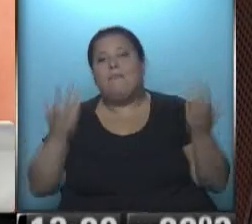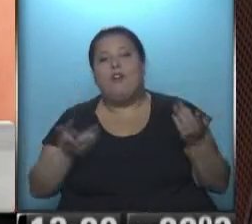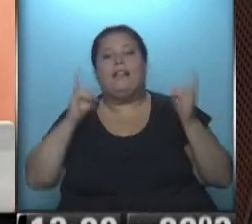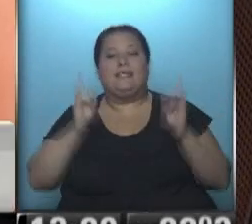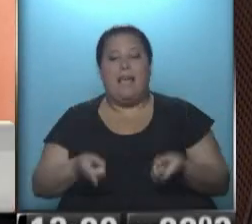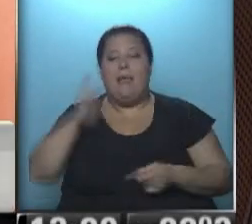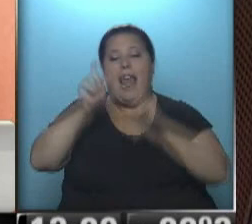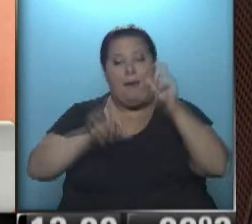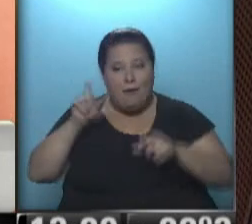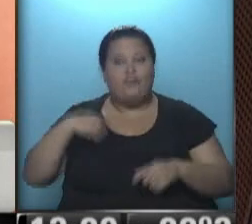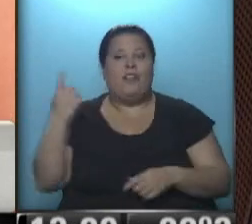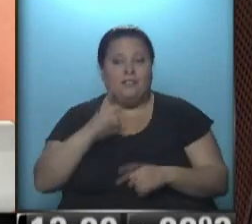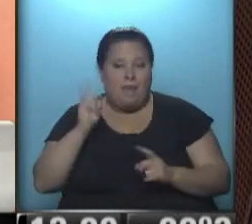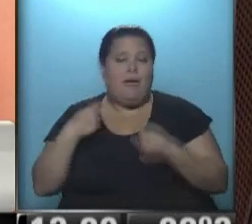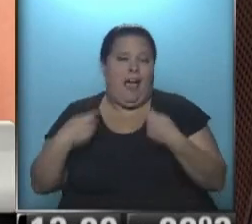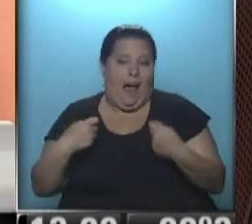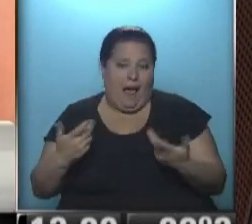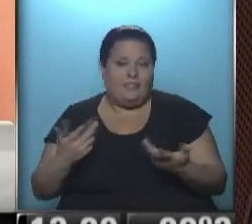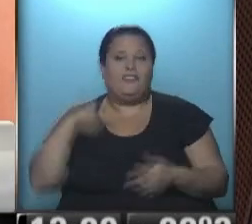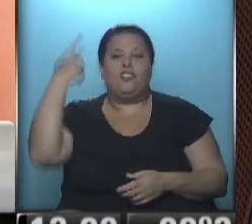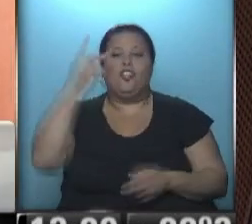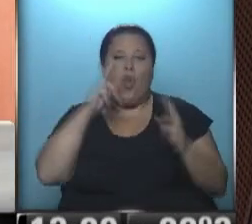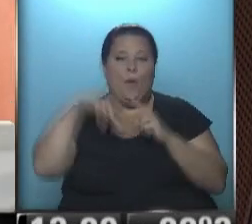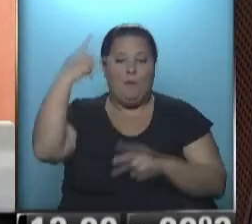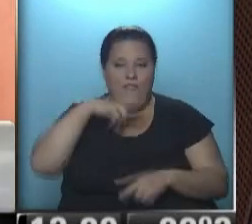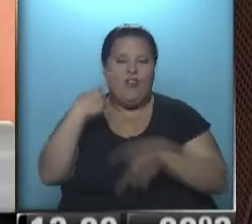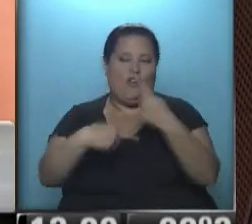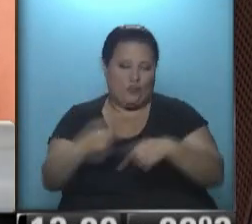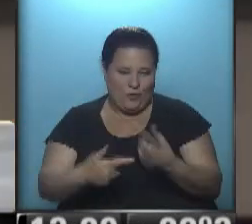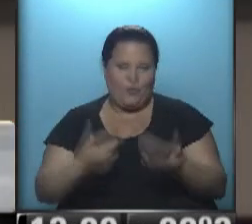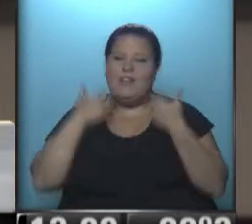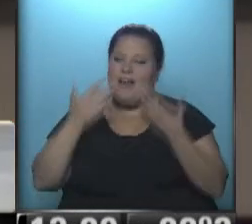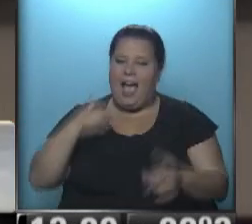además de ciudadanos todos somos consumidores. Así que nos vemos la semana que viene para seguir adelante. Muchas gracias. Hasta la semana que viene. Nos vemos.